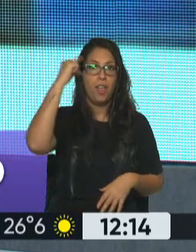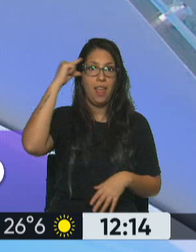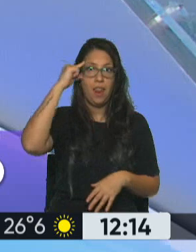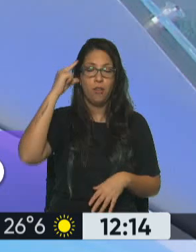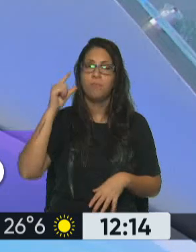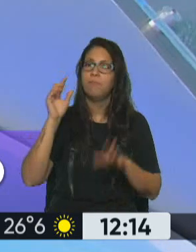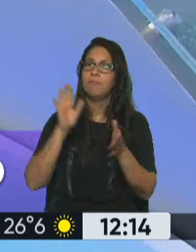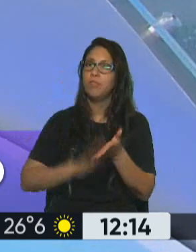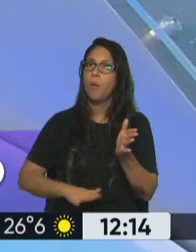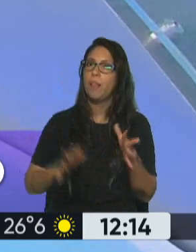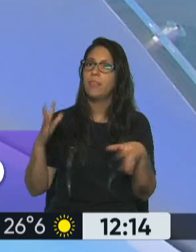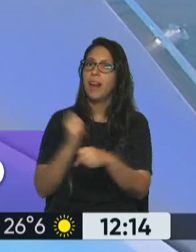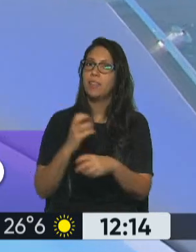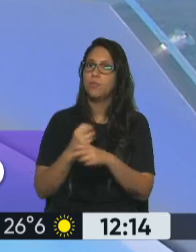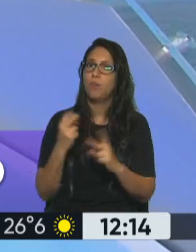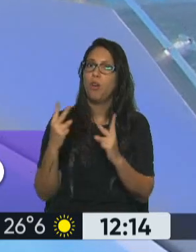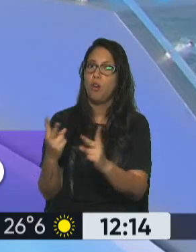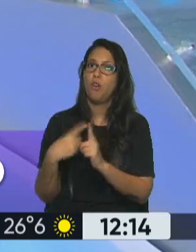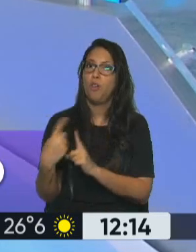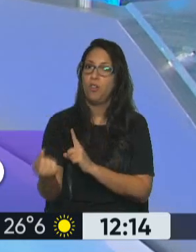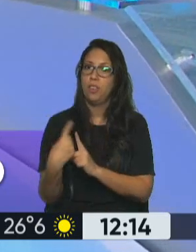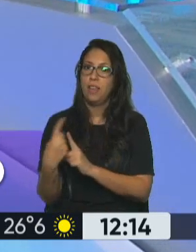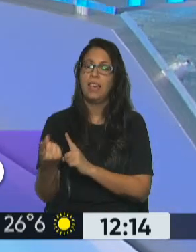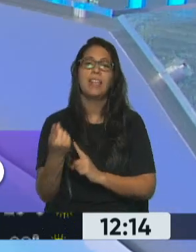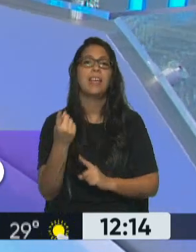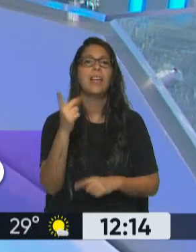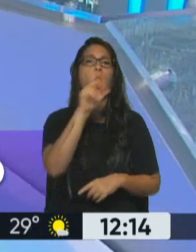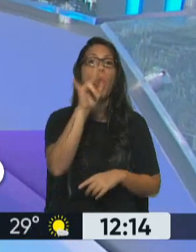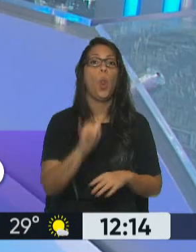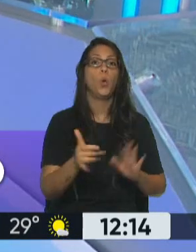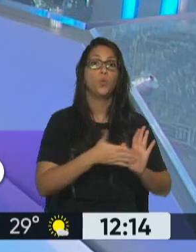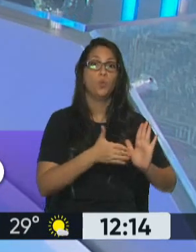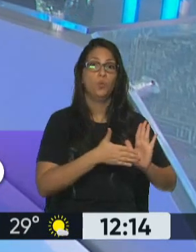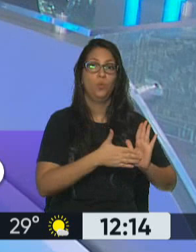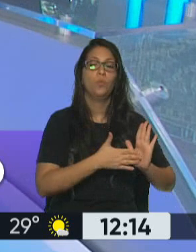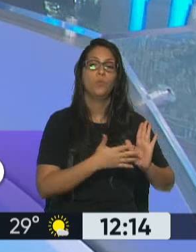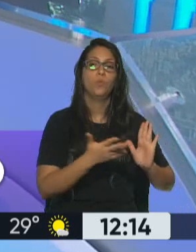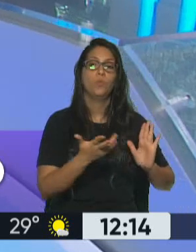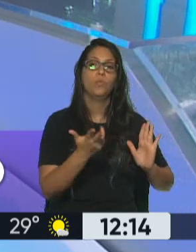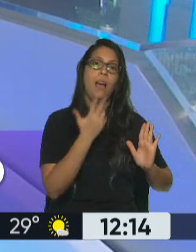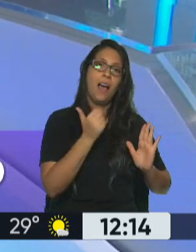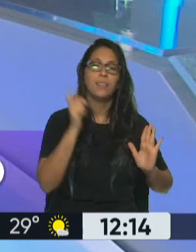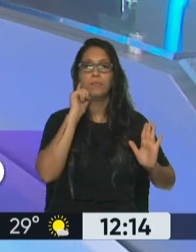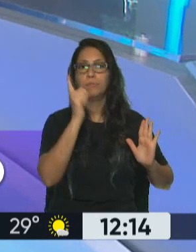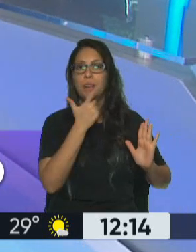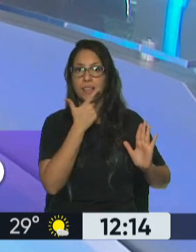transporte y los servicios eléctricos, servicios energéticos, perdón, porque es eléctrico y gas,